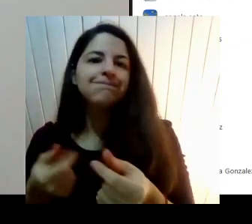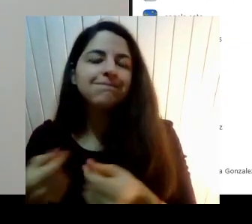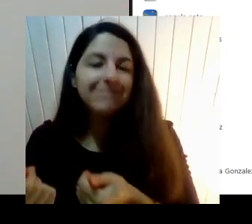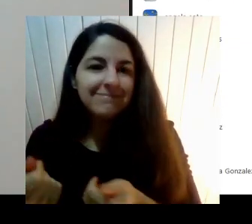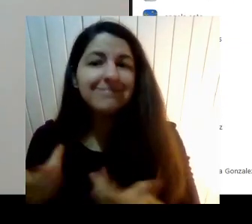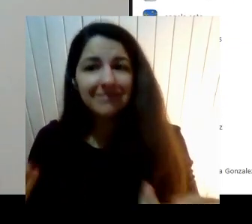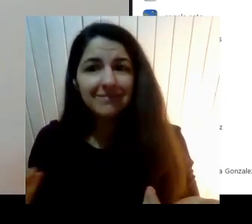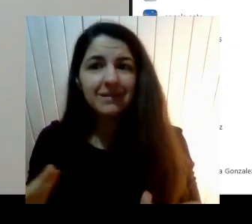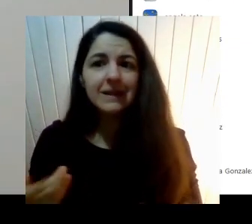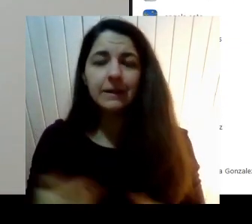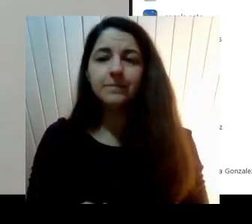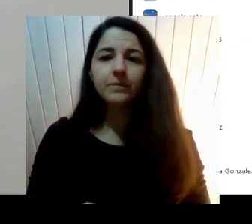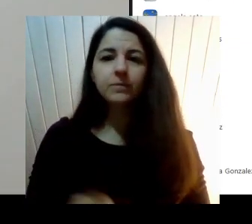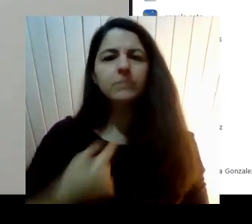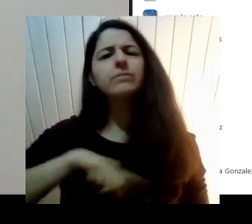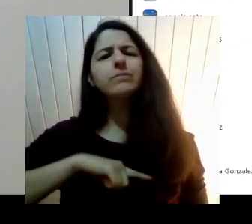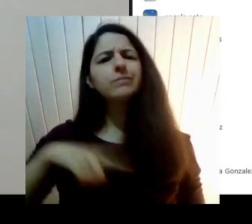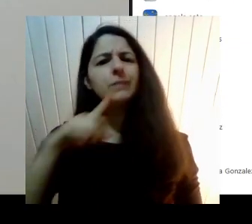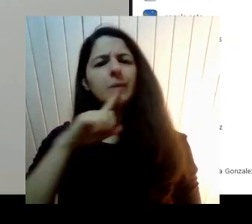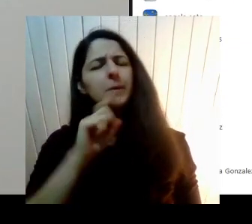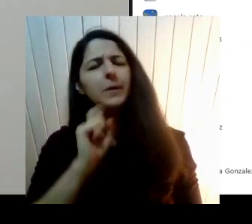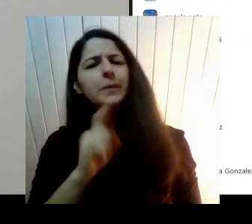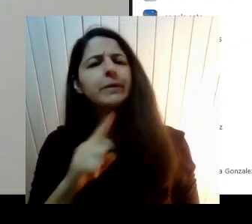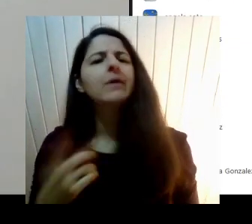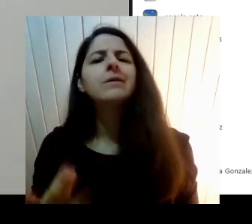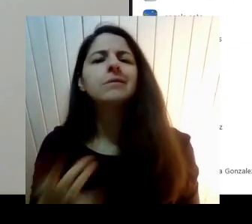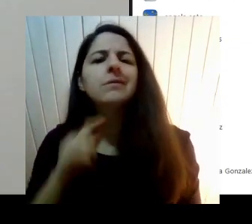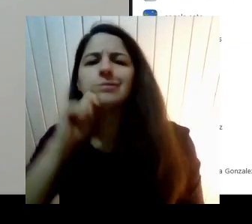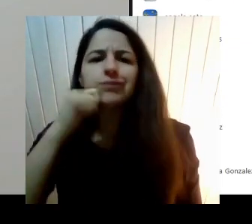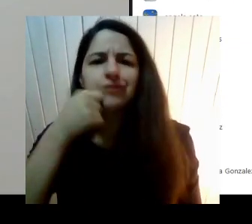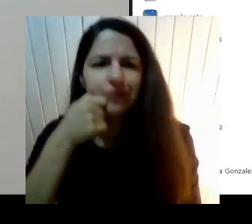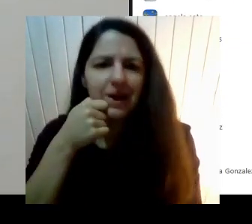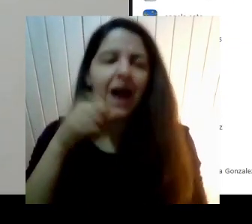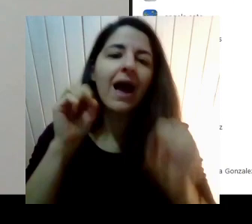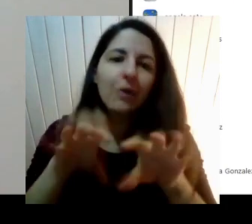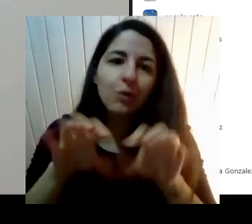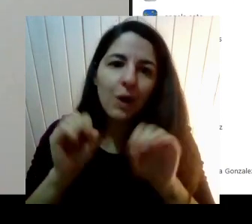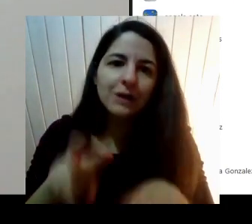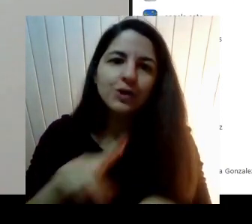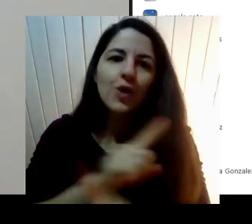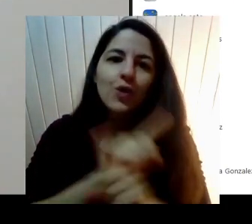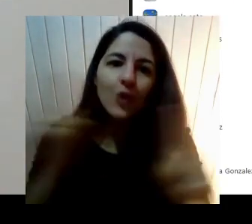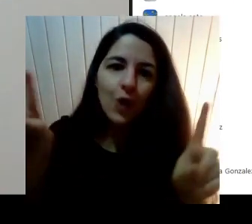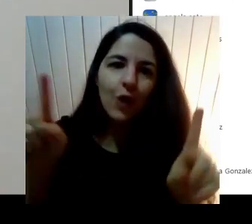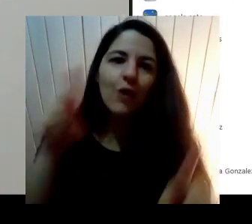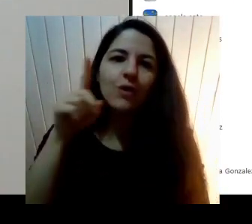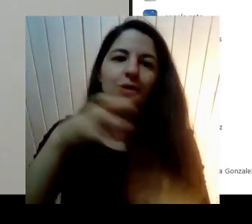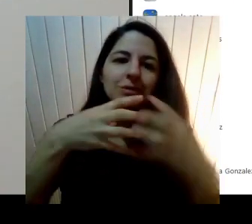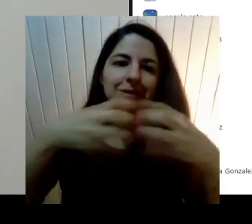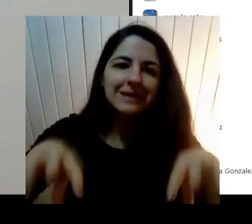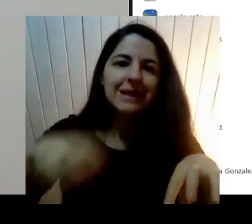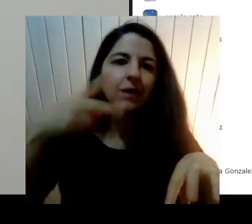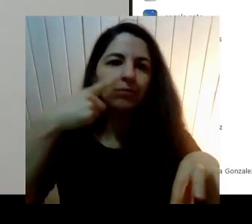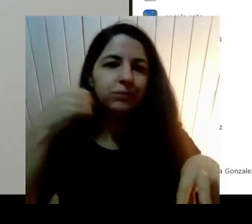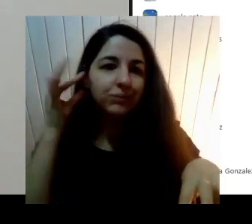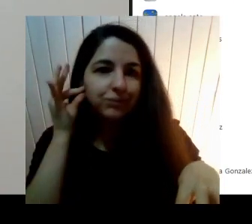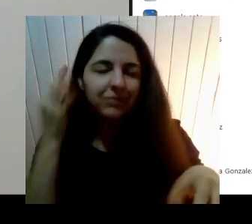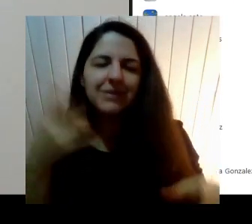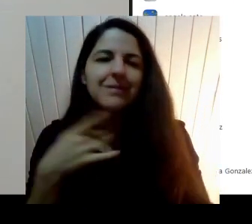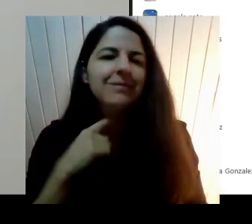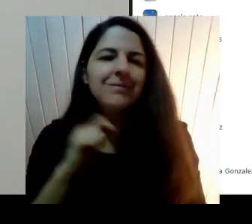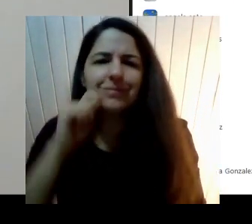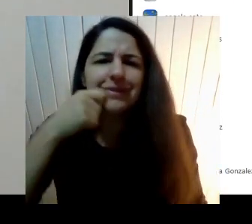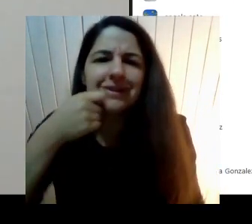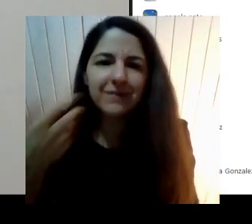preguntarse En qué consiste Una educación no sexista Y por qué Esta educación Es urgente En muchos aspectos Teóricos